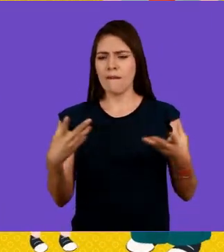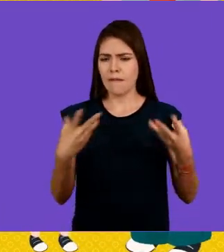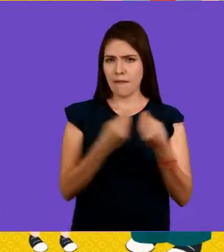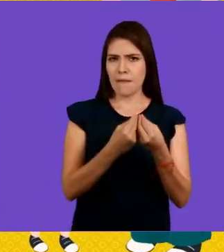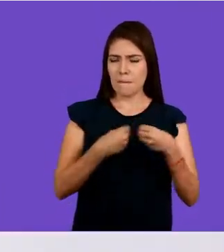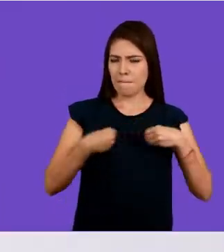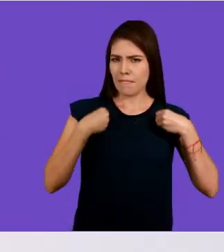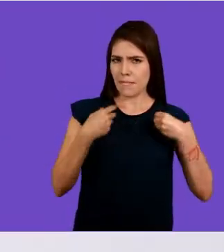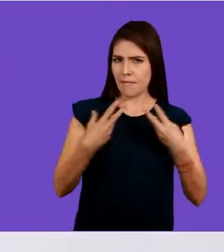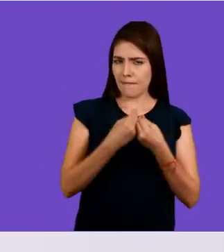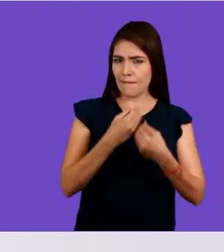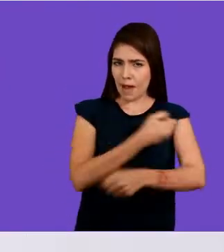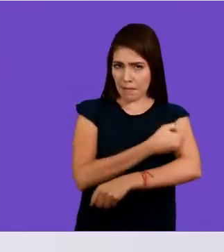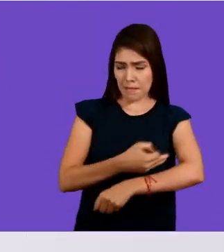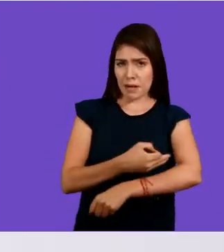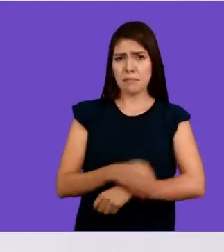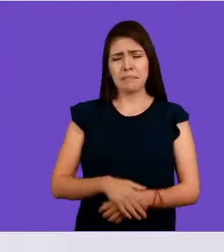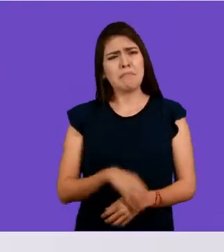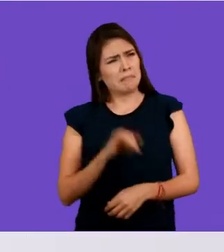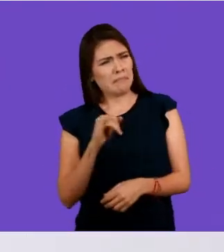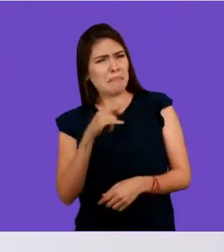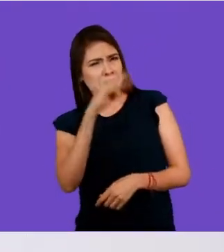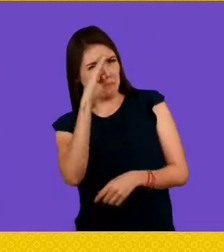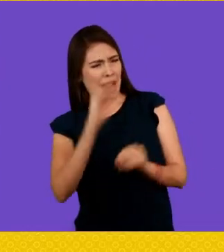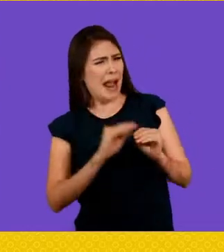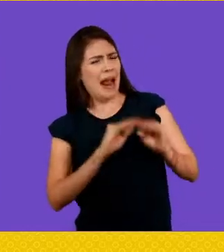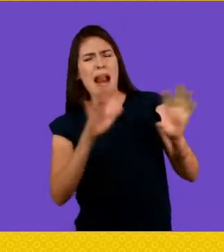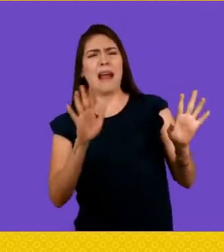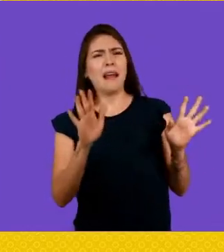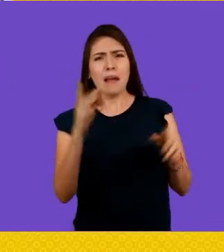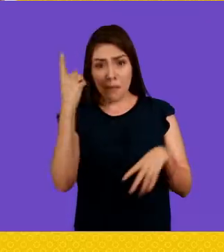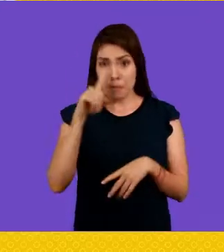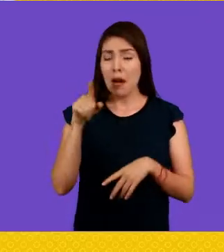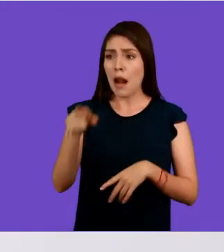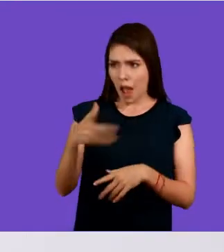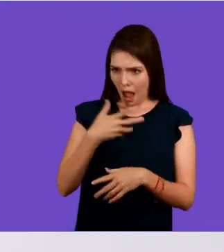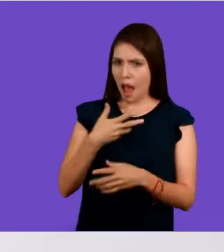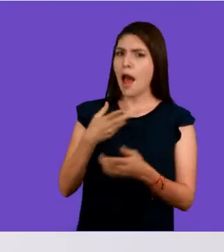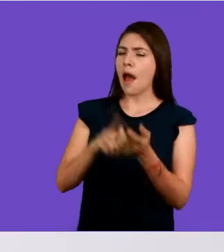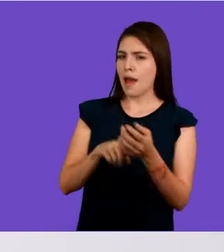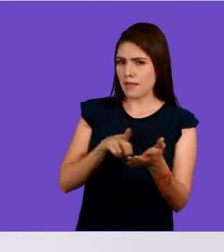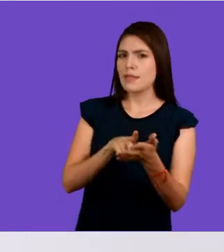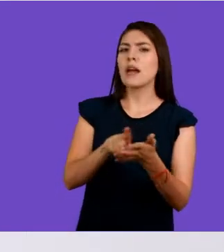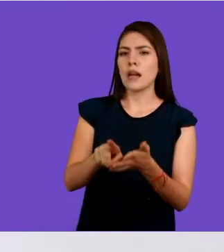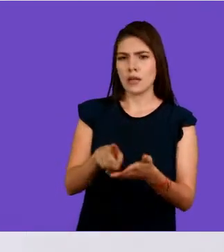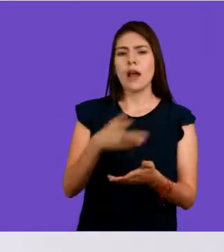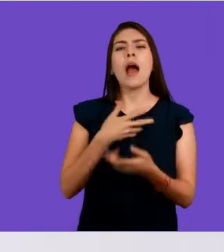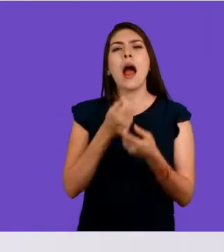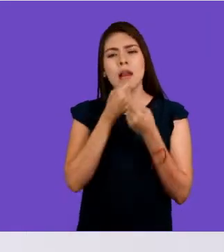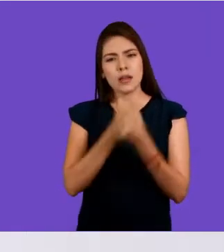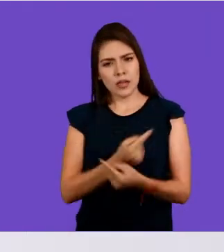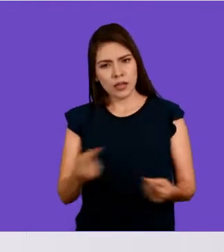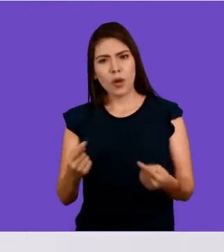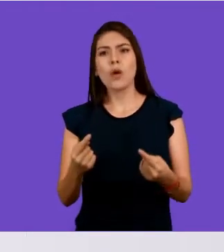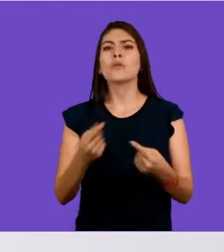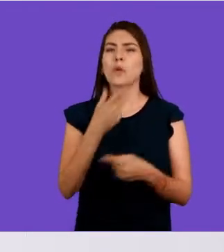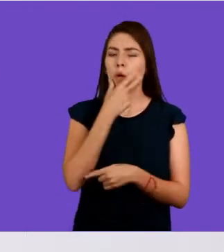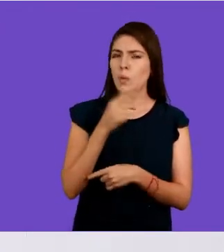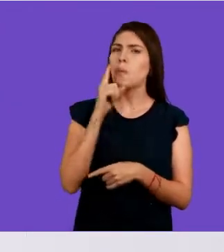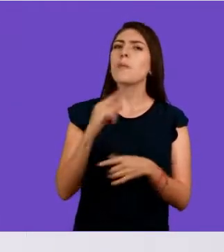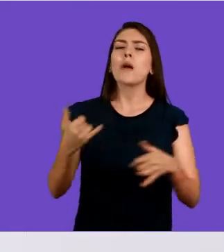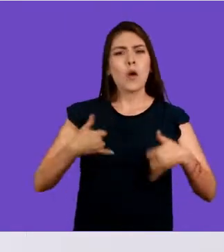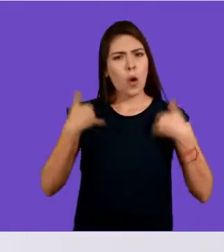Así es, suena obvio, ¿no? Pero poder vivir con tu familia es un derecho que tenemos con los niños, niñas y